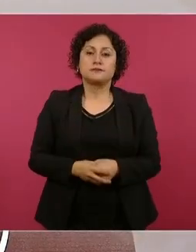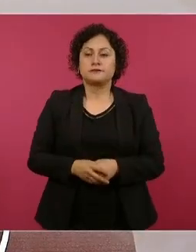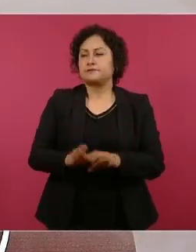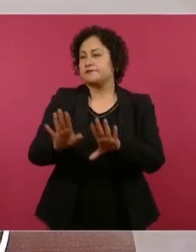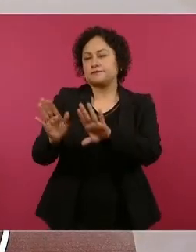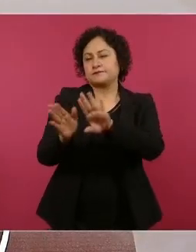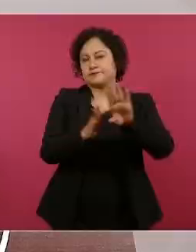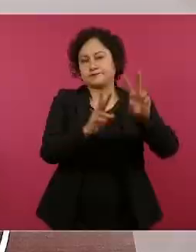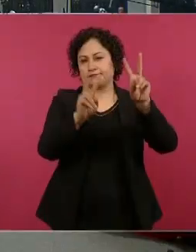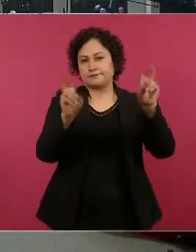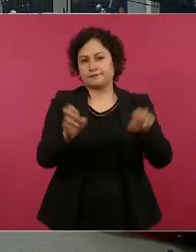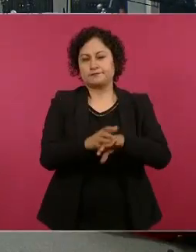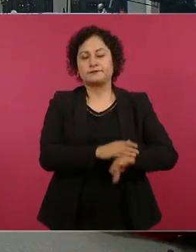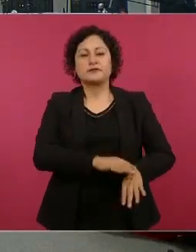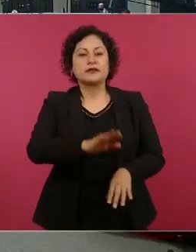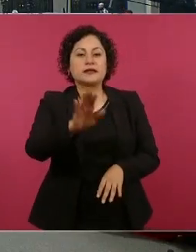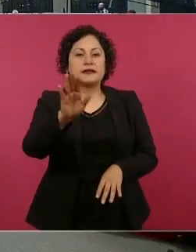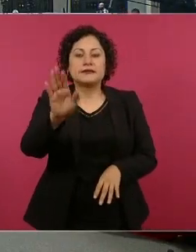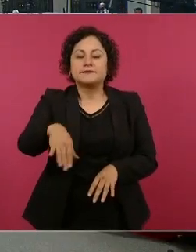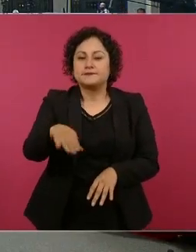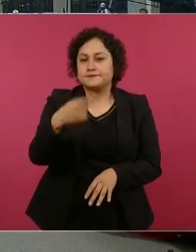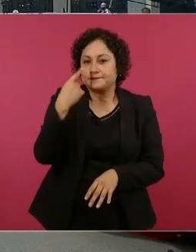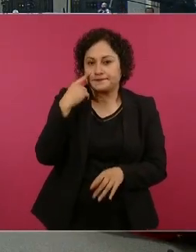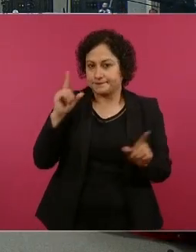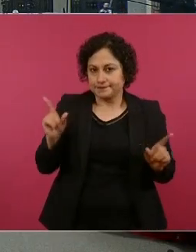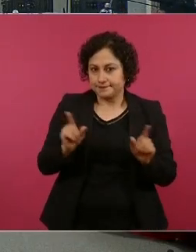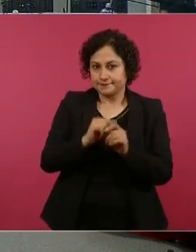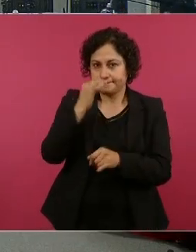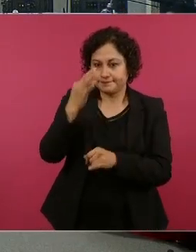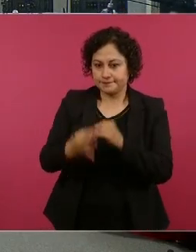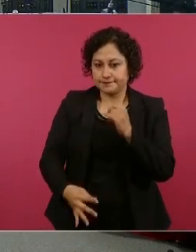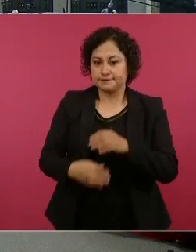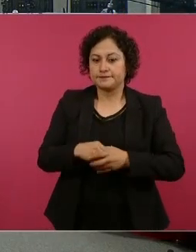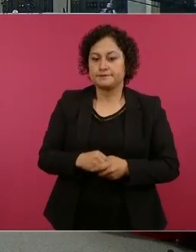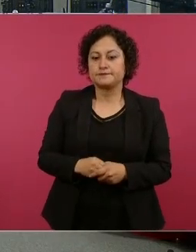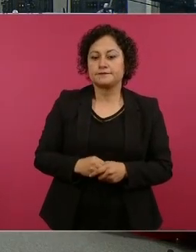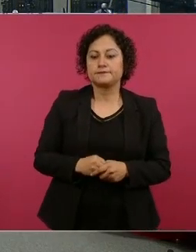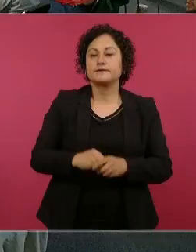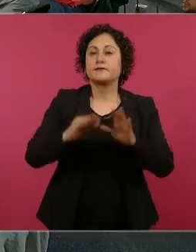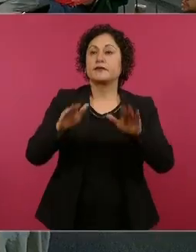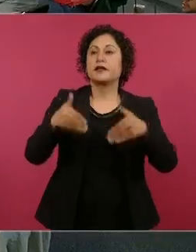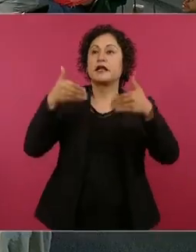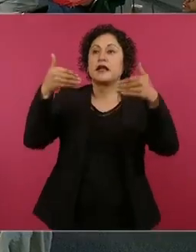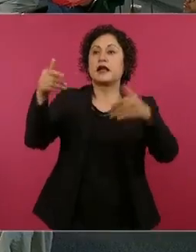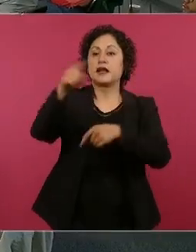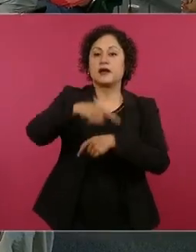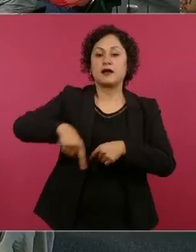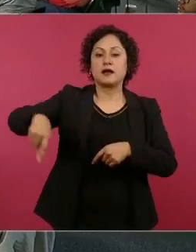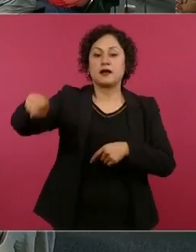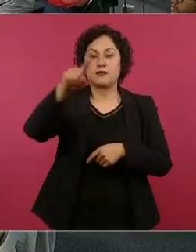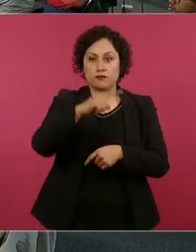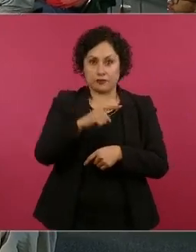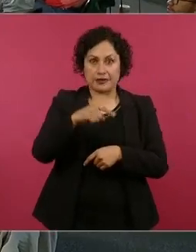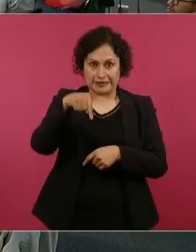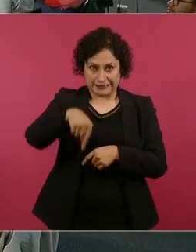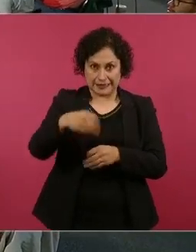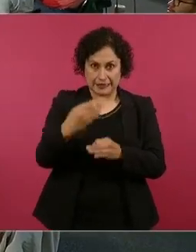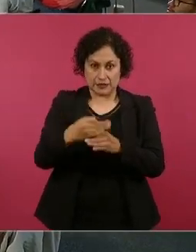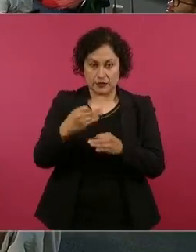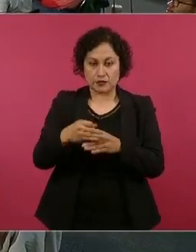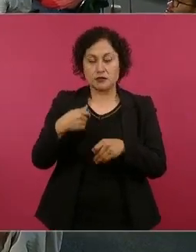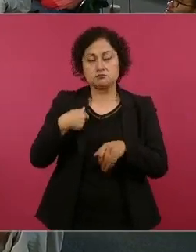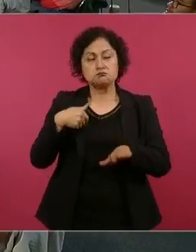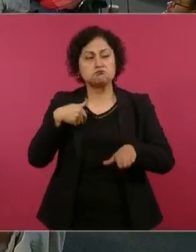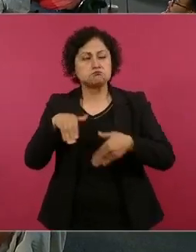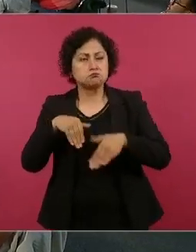esto. Cerrando, presidente, palabra. Fuera de Palacio Nacional encontré una manta, caminando